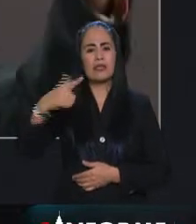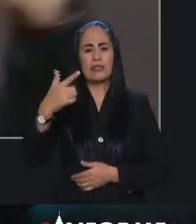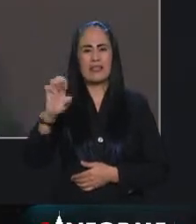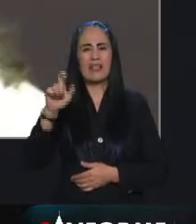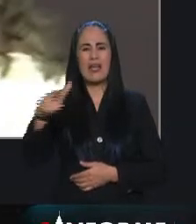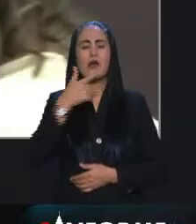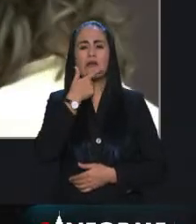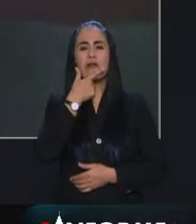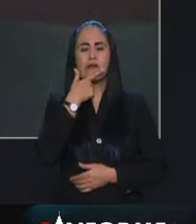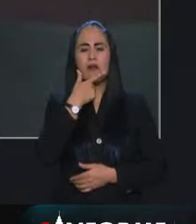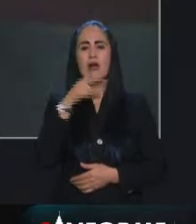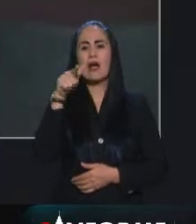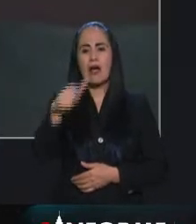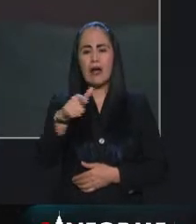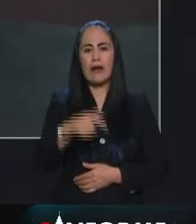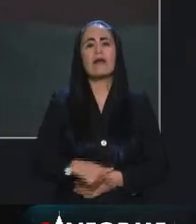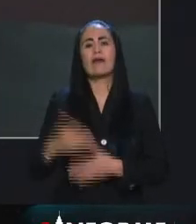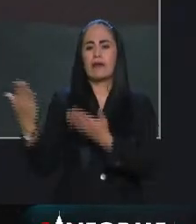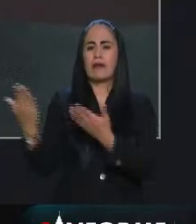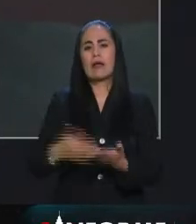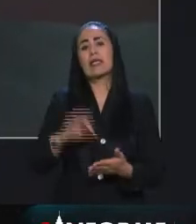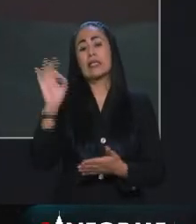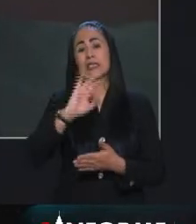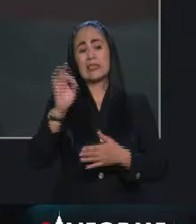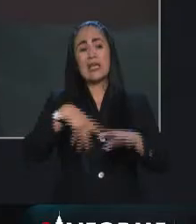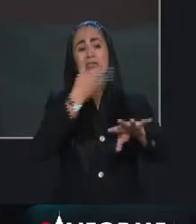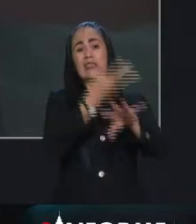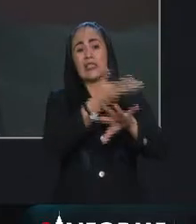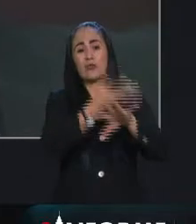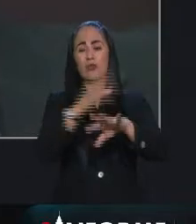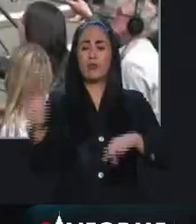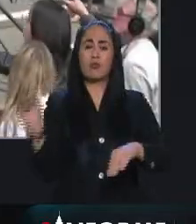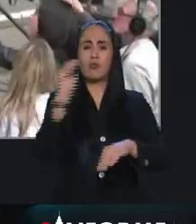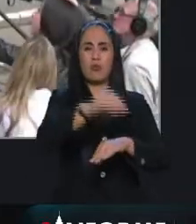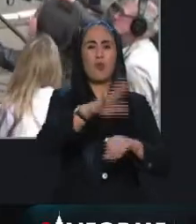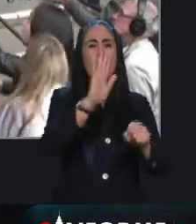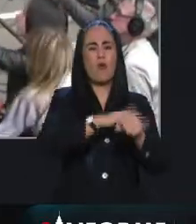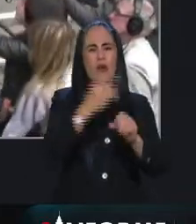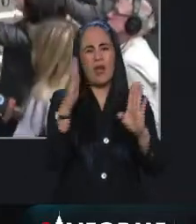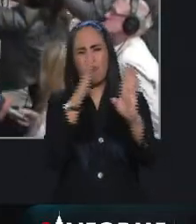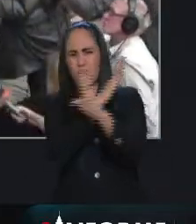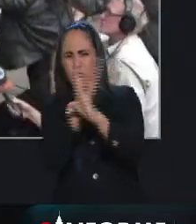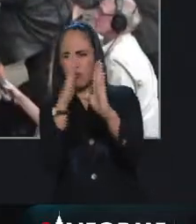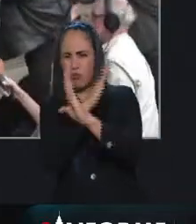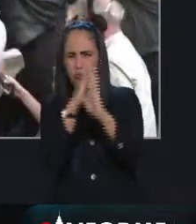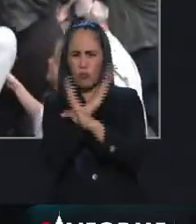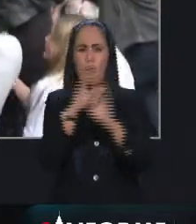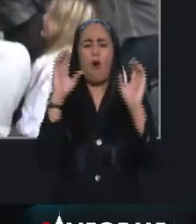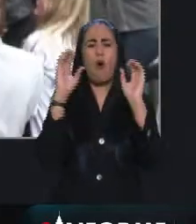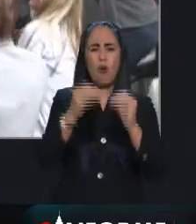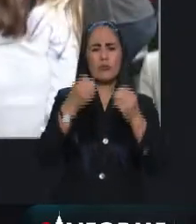Unido con la posibilidad de ser extraditado a los Estados Unidos por los delitos de espionaje y atentar contra la seguridad nacional